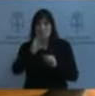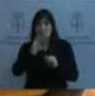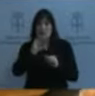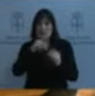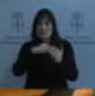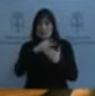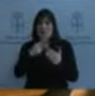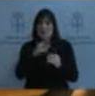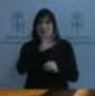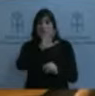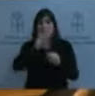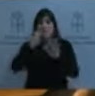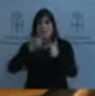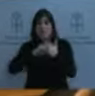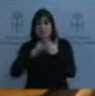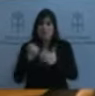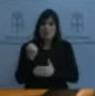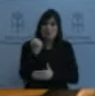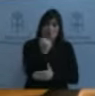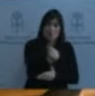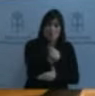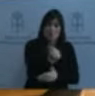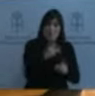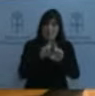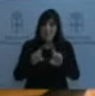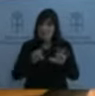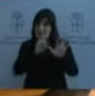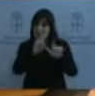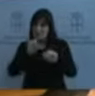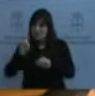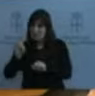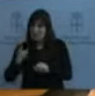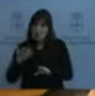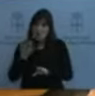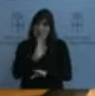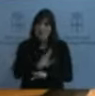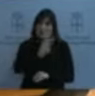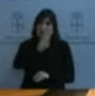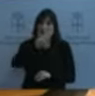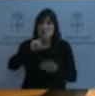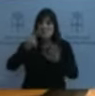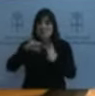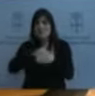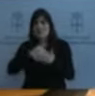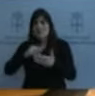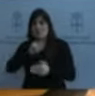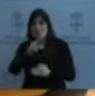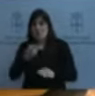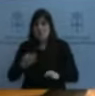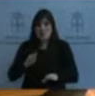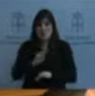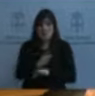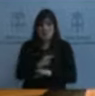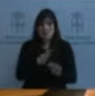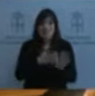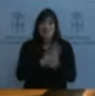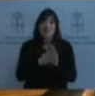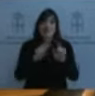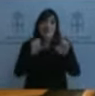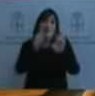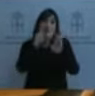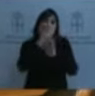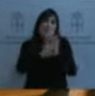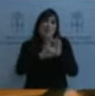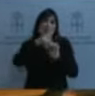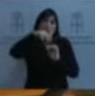61 empresas que permitieron invertir 3,6 millones. Estoy hablando del programa INNOVA. En los proyectos de fondos mineros, también hemos